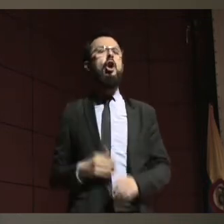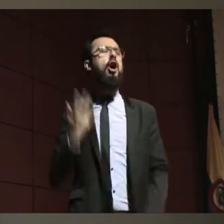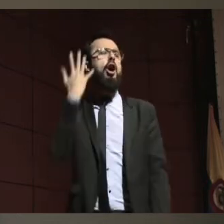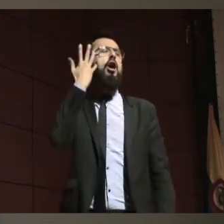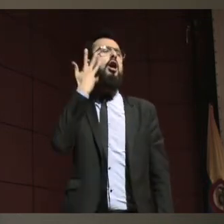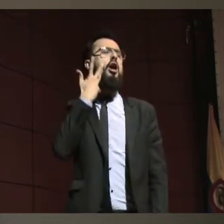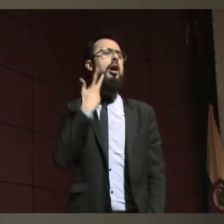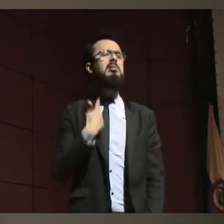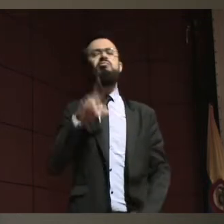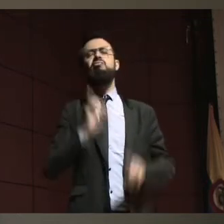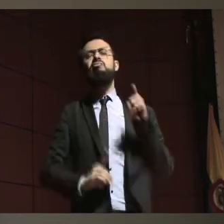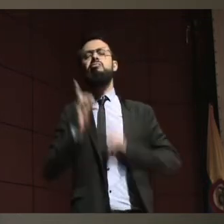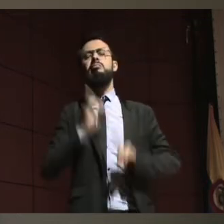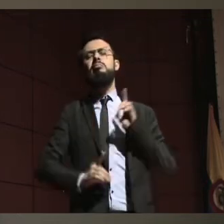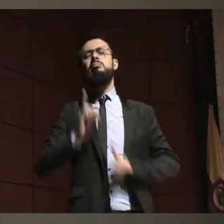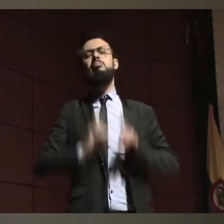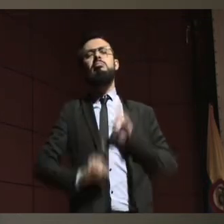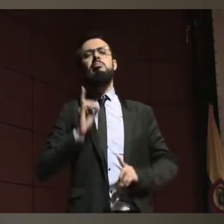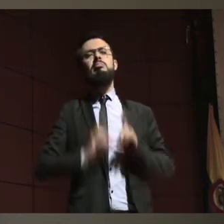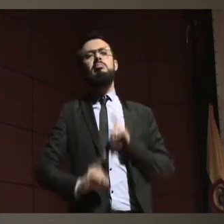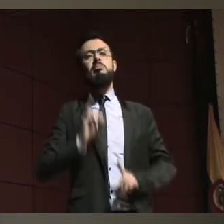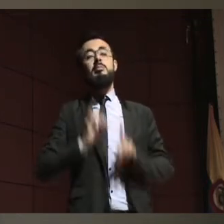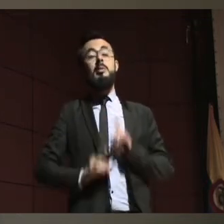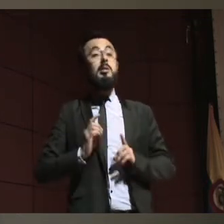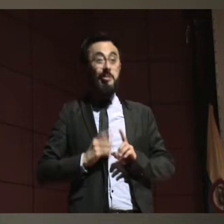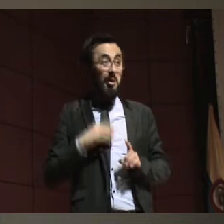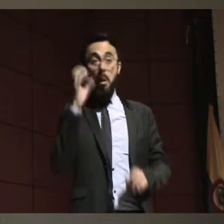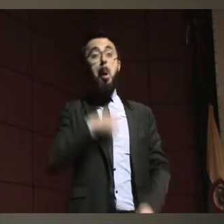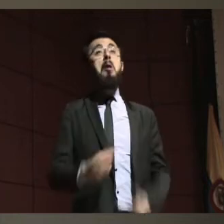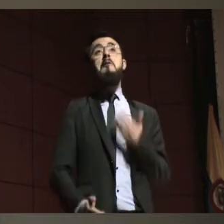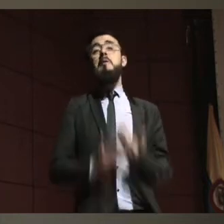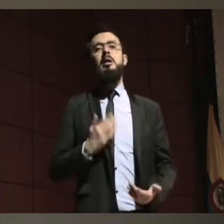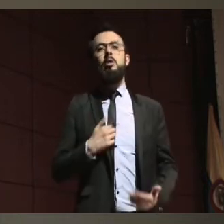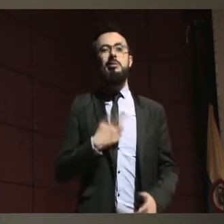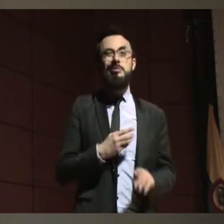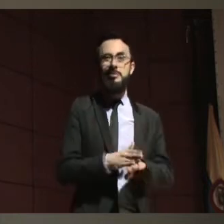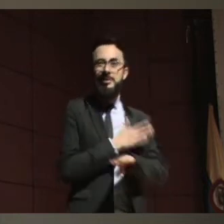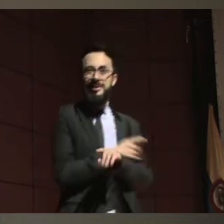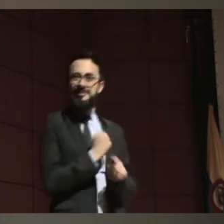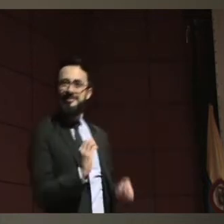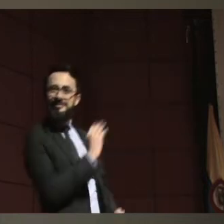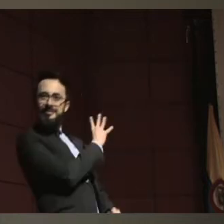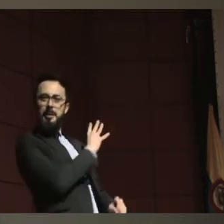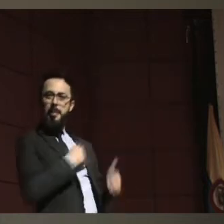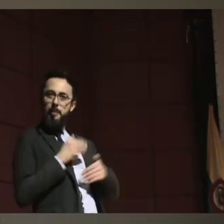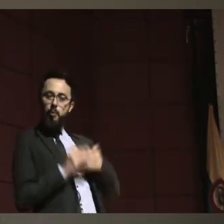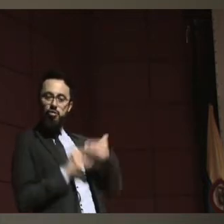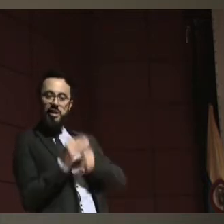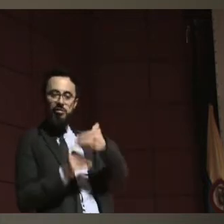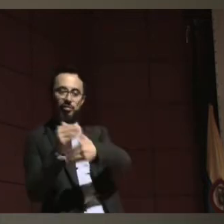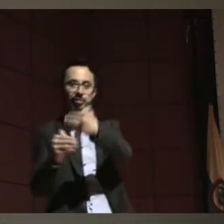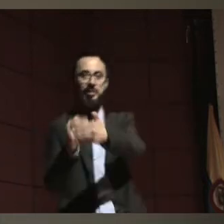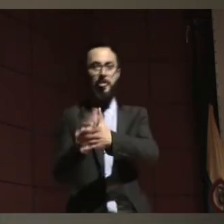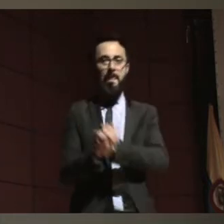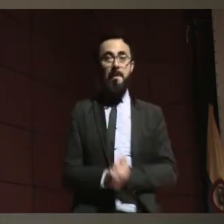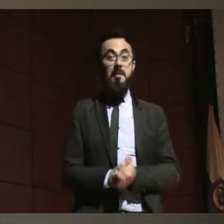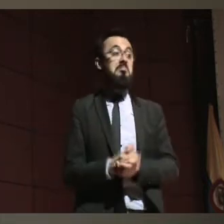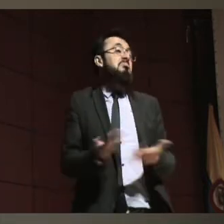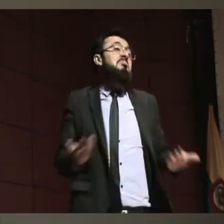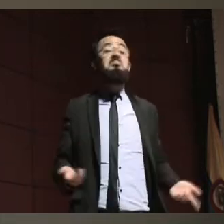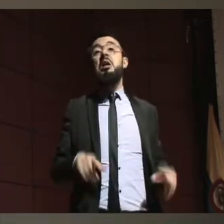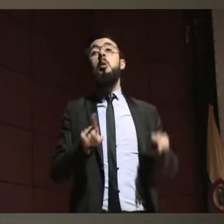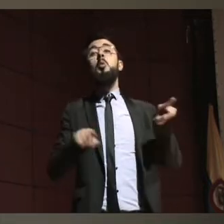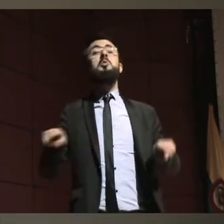siempre vamos a tener que generar este mismo proceso, solamente que se hace rápido, fácil, no